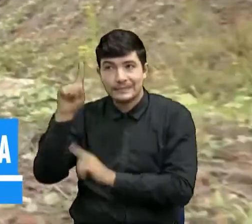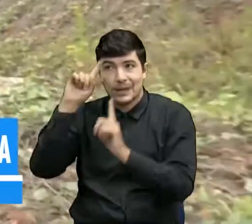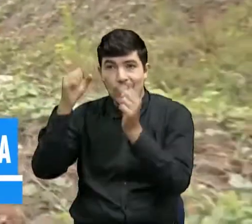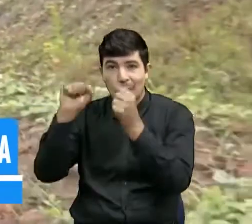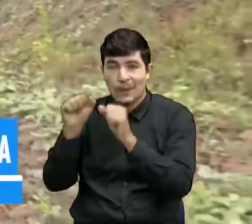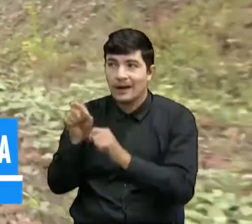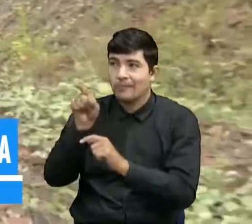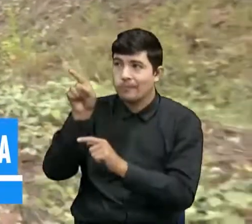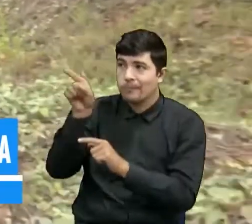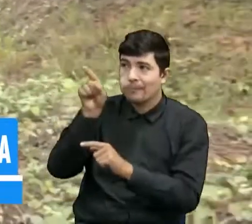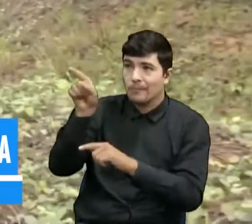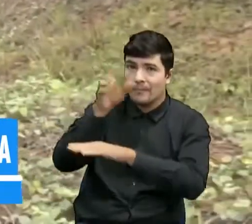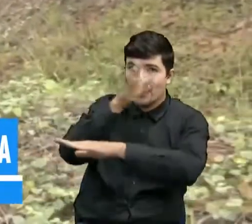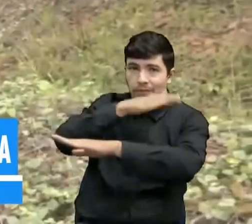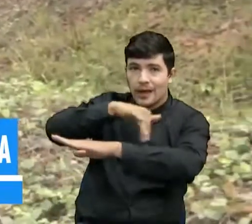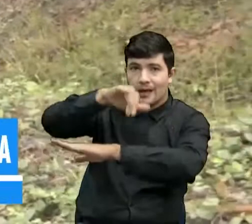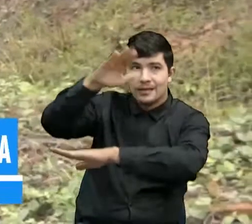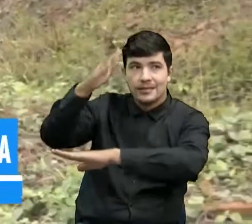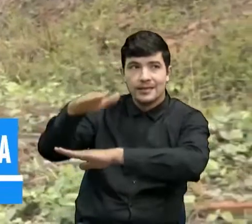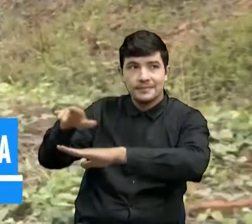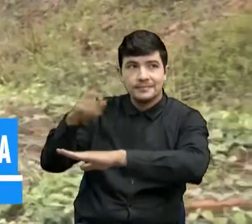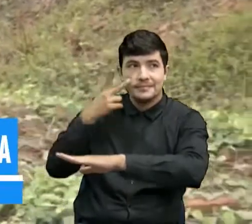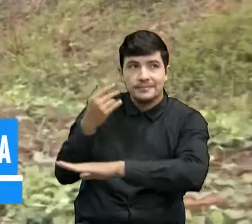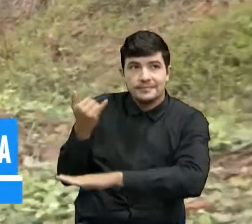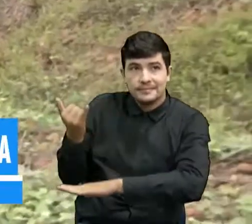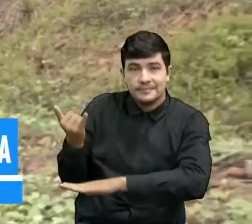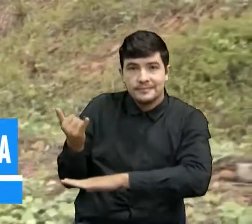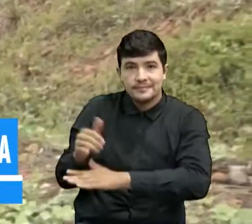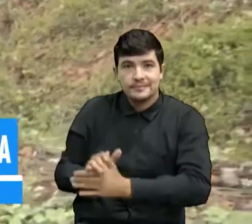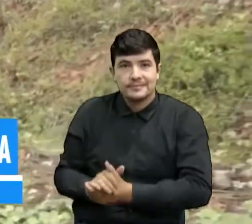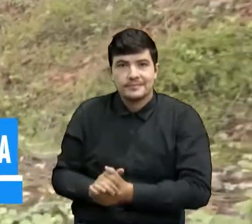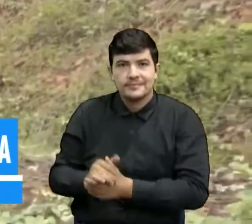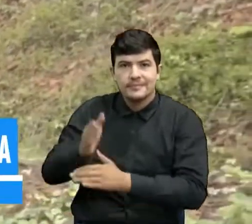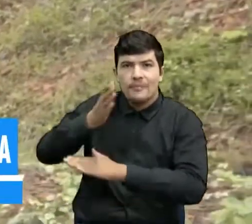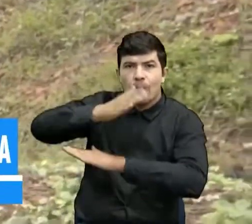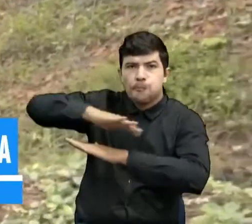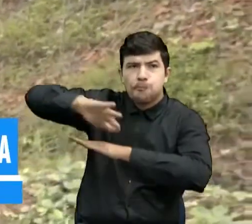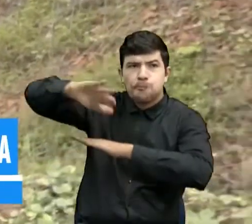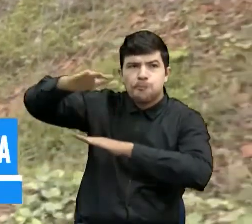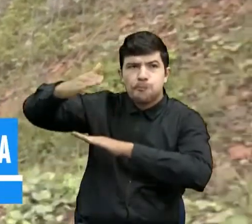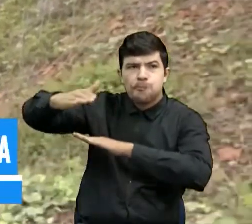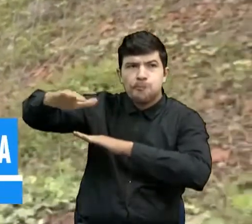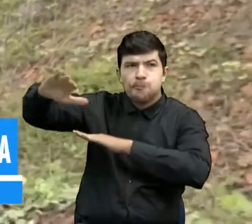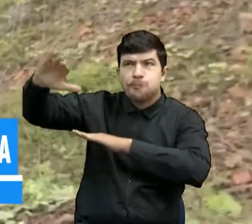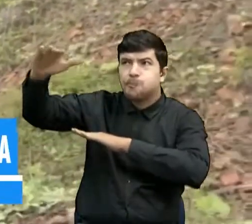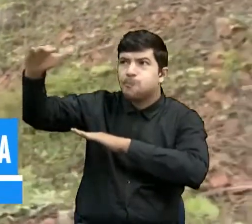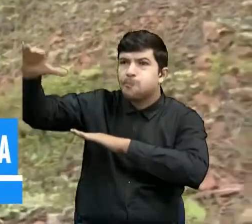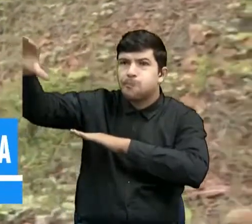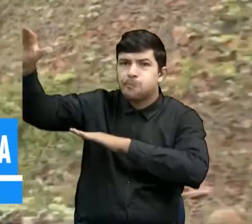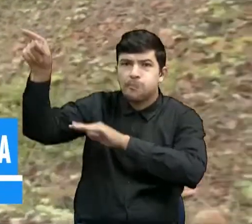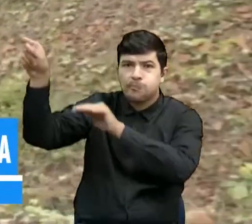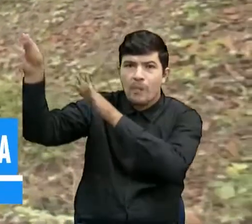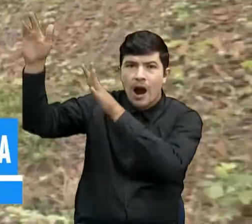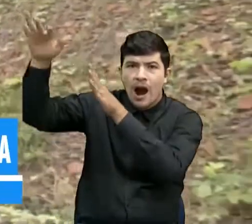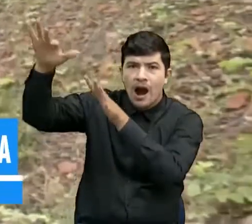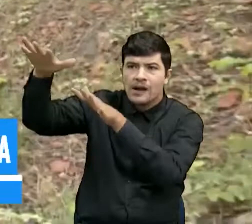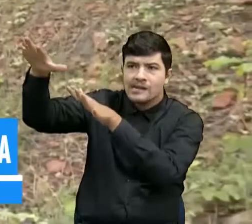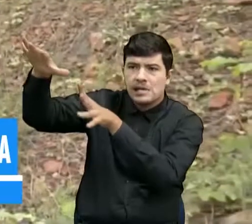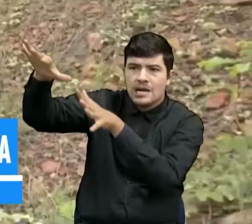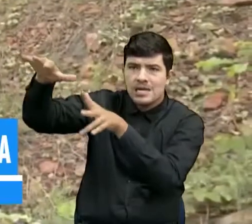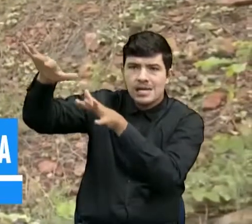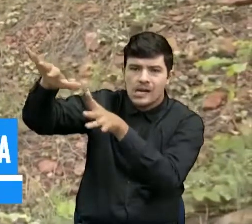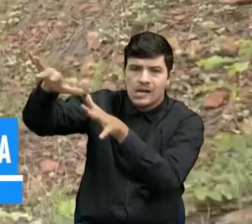se encuentra a mi costado izquierdo. Si esta ladera, si esta montaña, si esta colina sigue deslizándose,